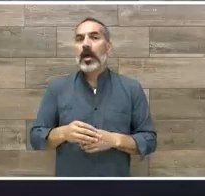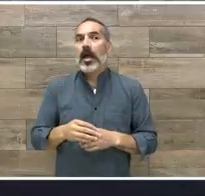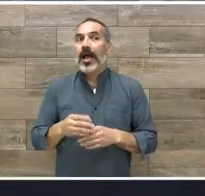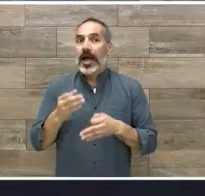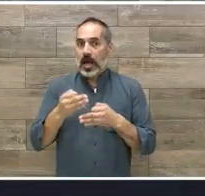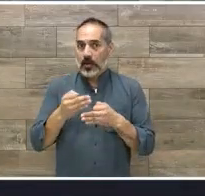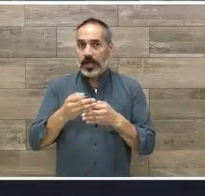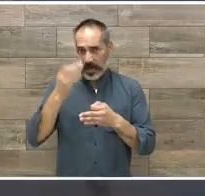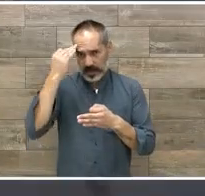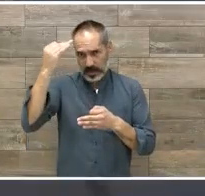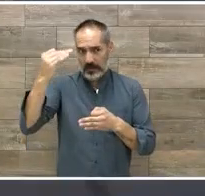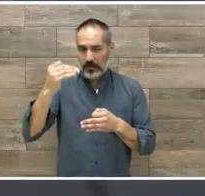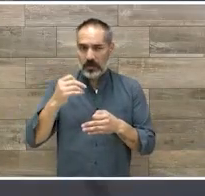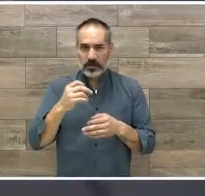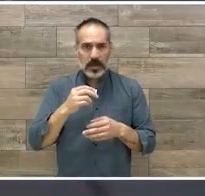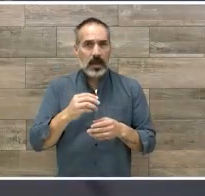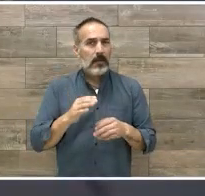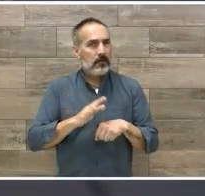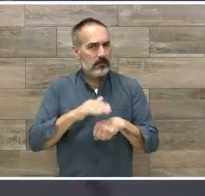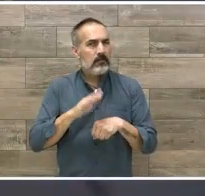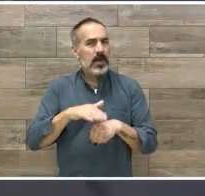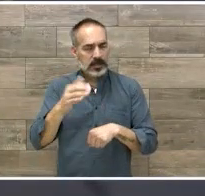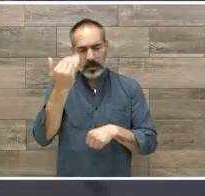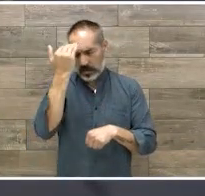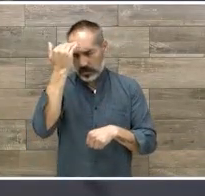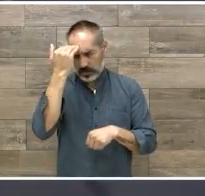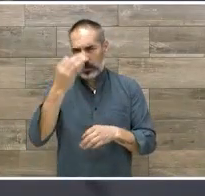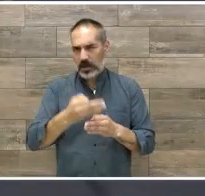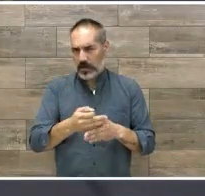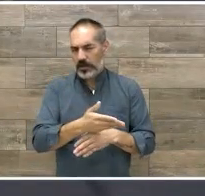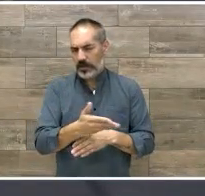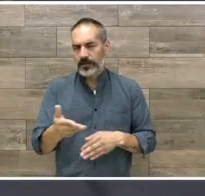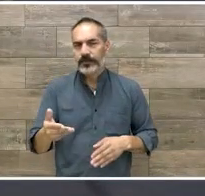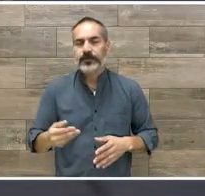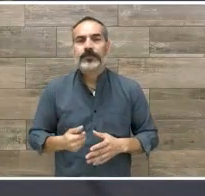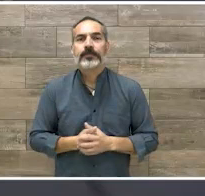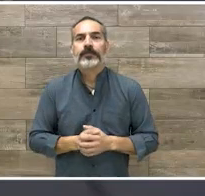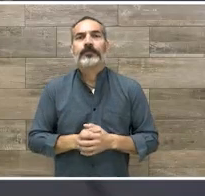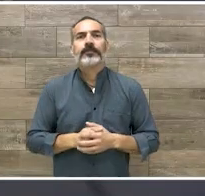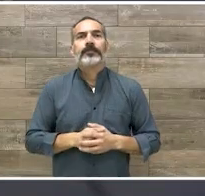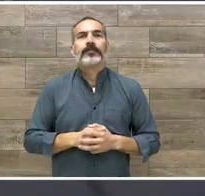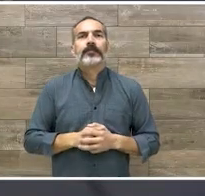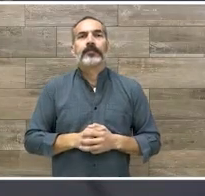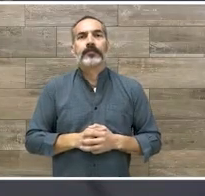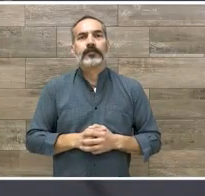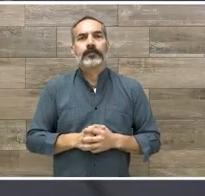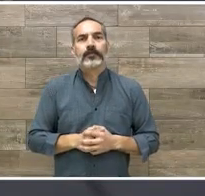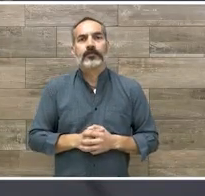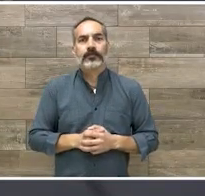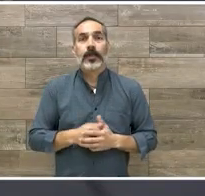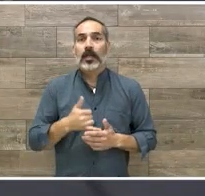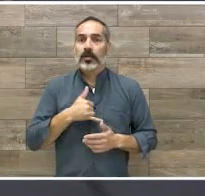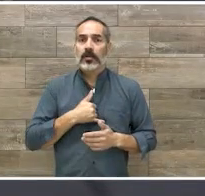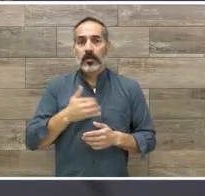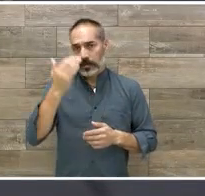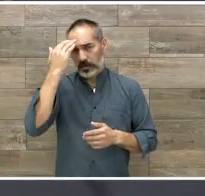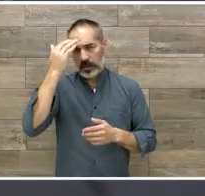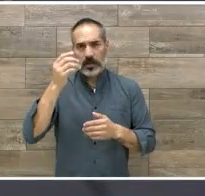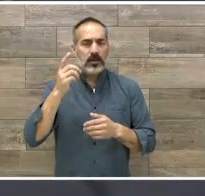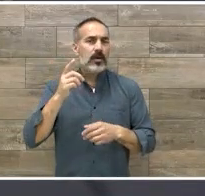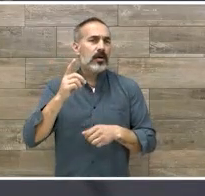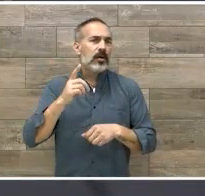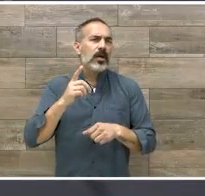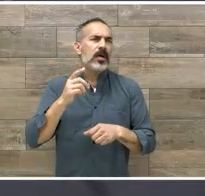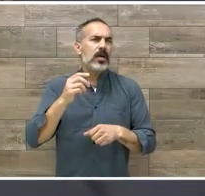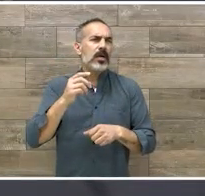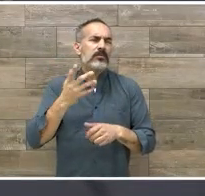bastante, pues bueno, ya de una edad adulta, pero con una muy vasta experiencia en